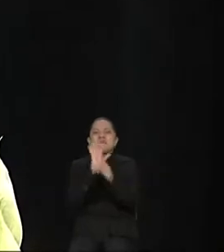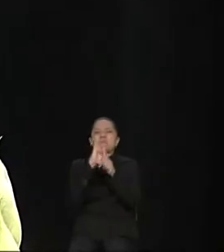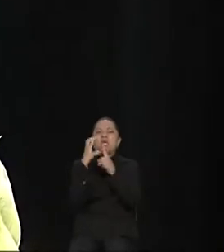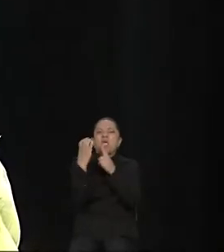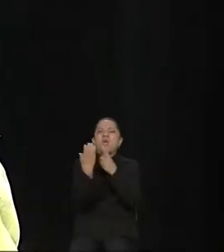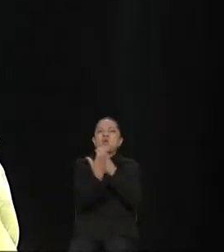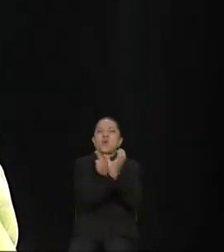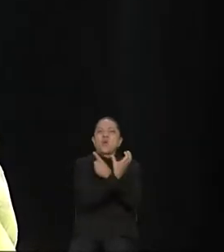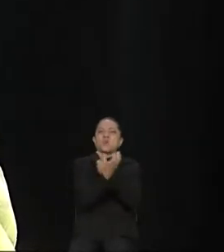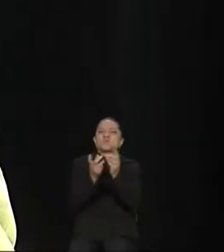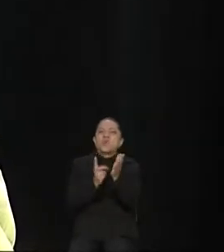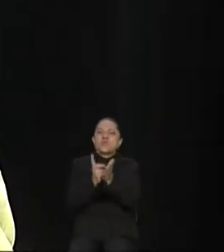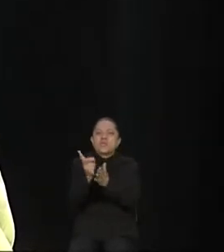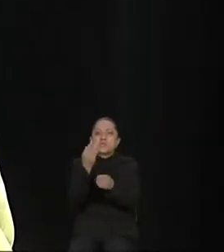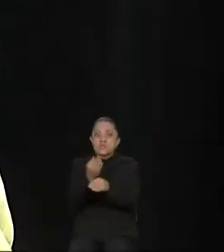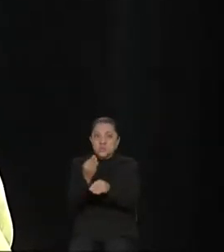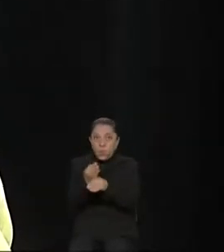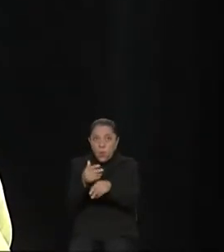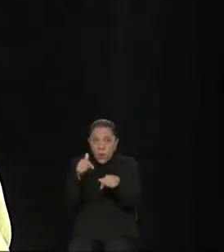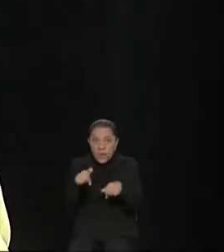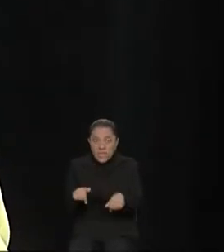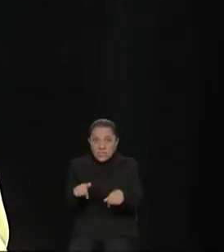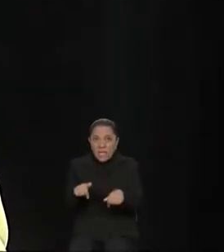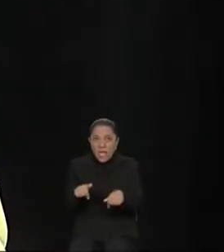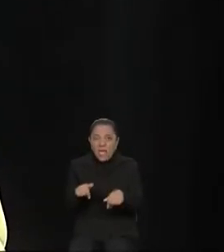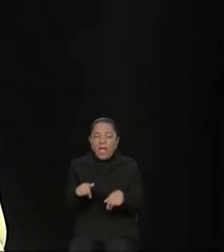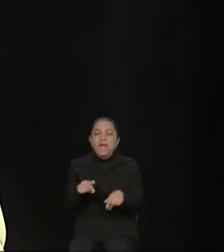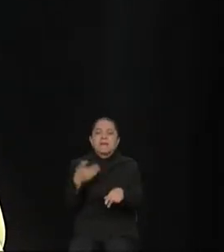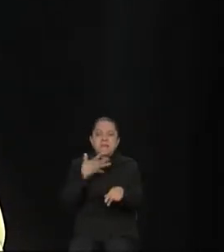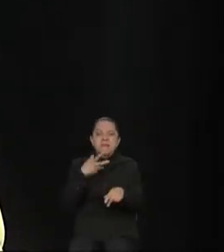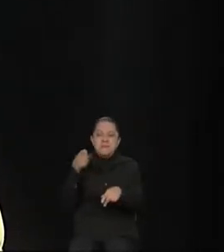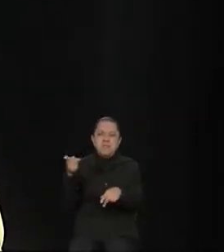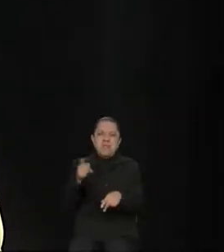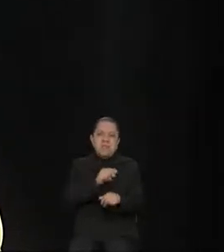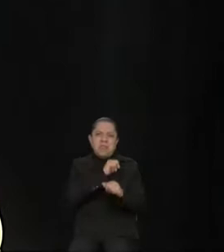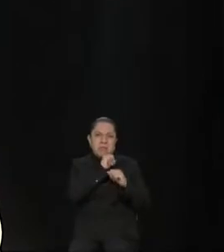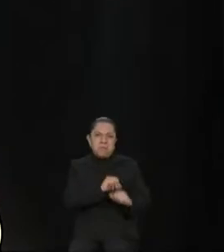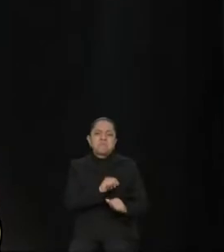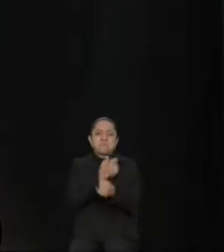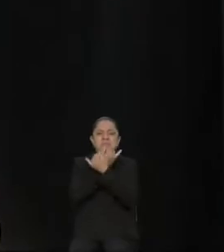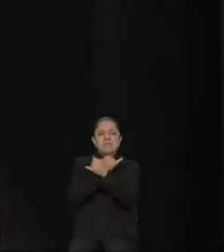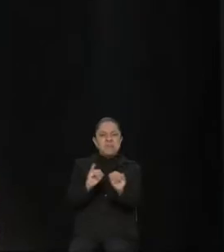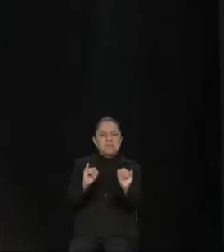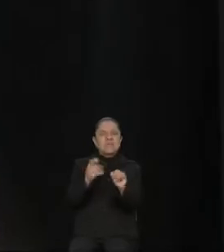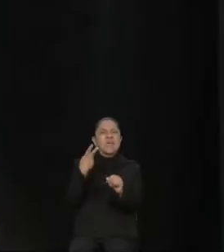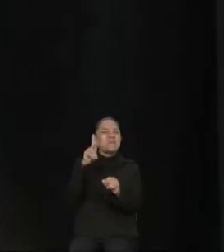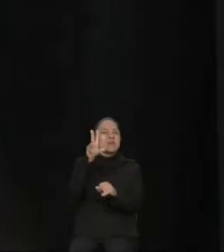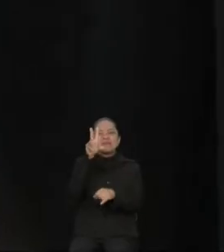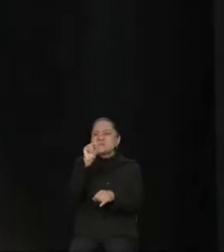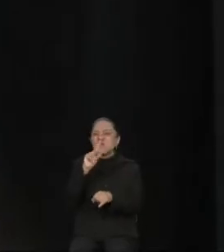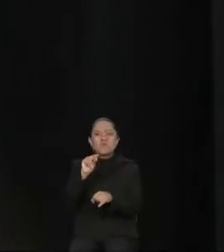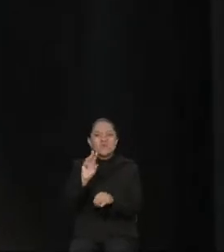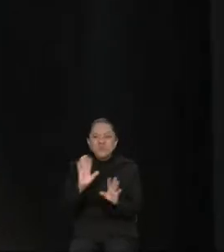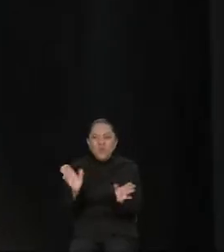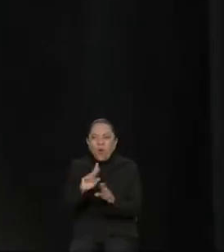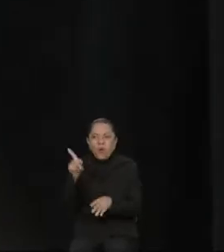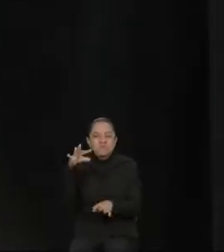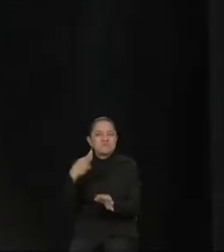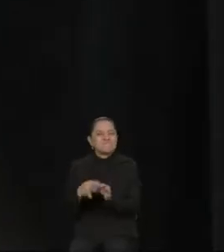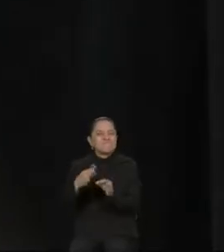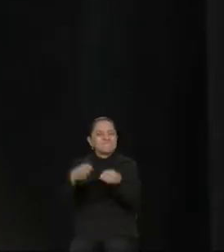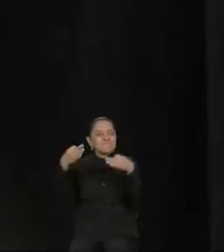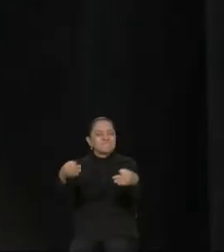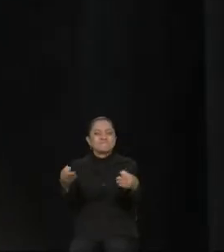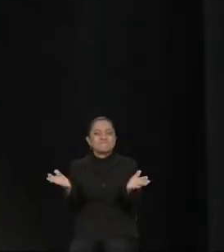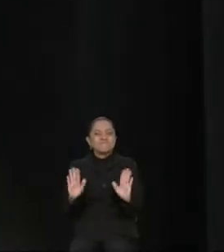momento la facultad de ser independientes, de ser autónomas, pero que no están siendo tampoco muy efectivas, es importante